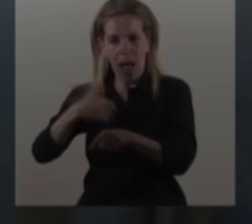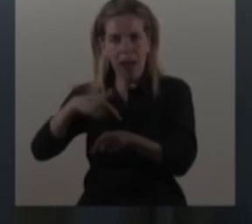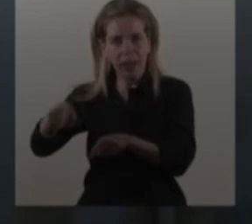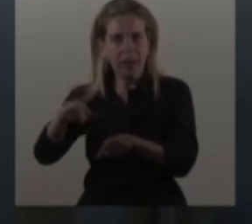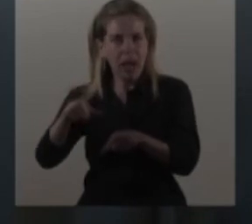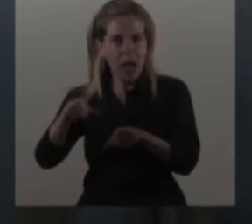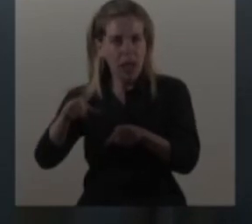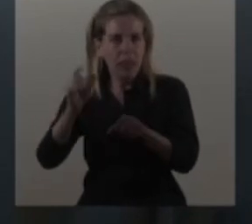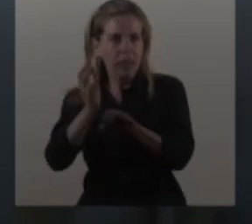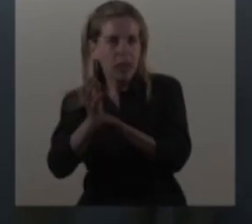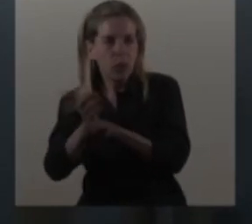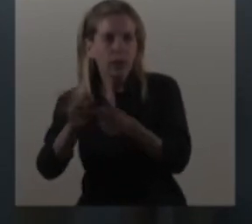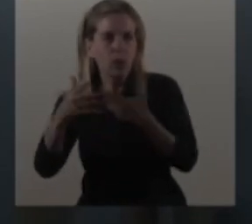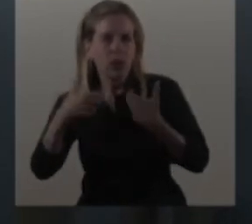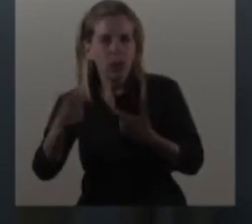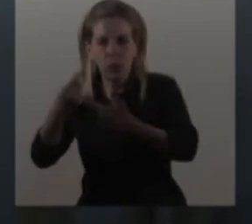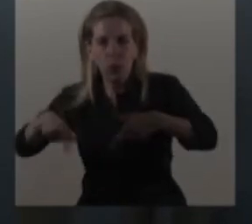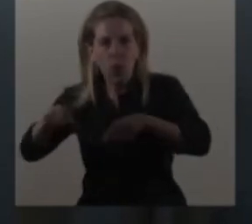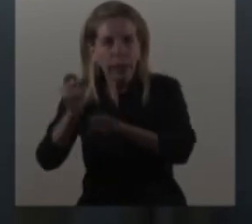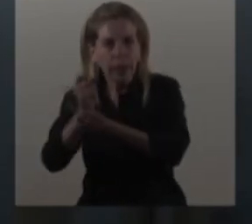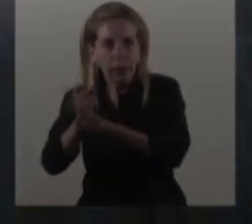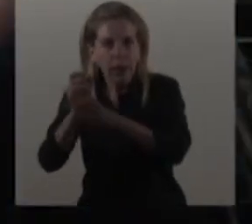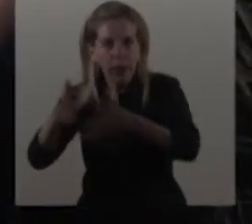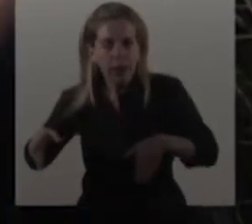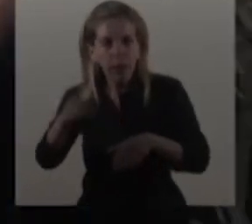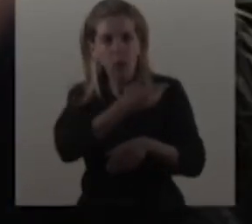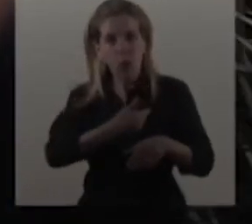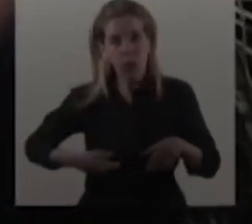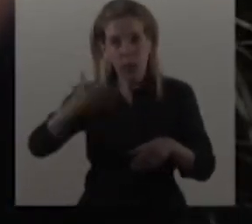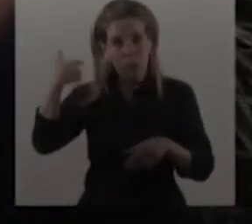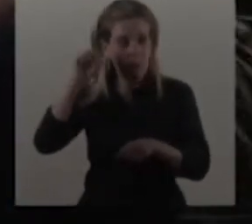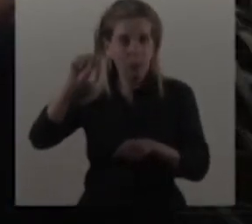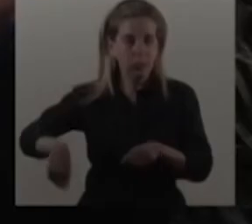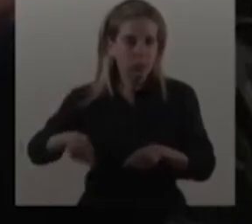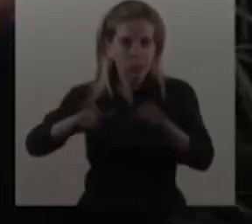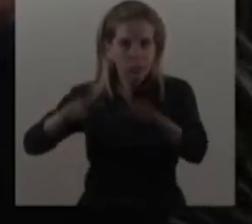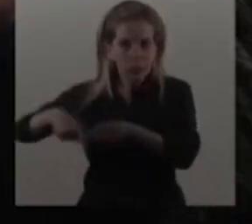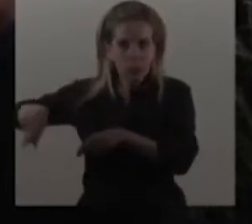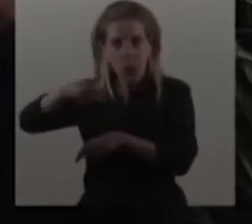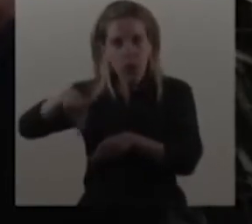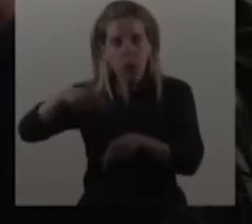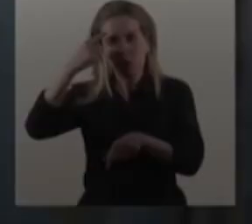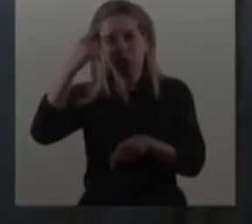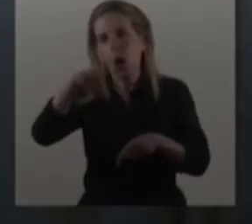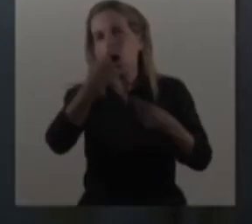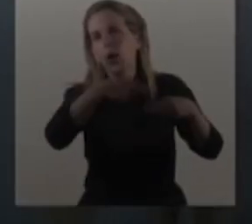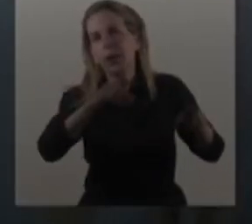educan, con los que se educan. No pensaron en ninguno de ellos. Pensaron en otras cosas.